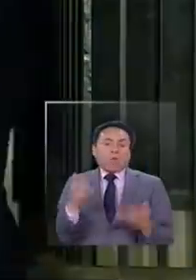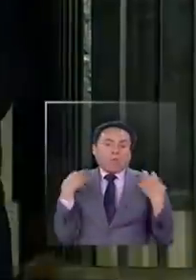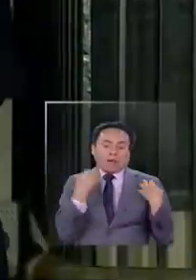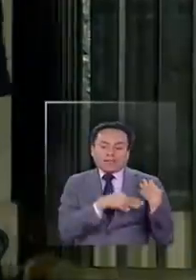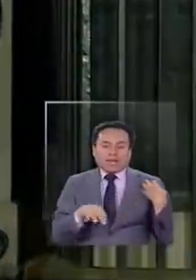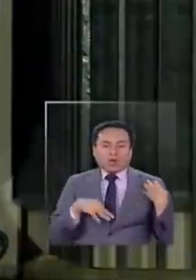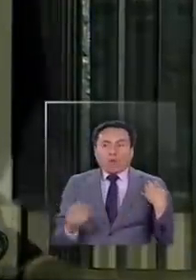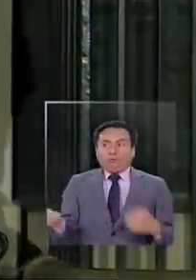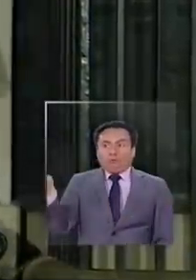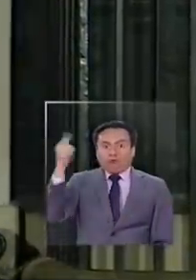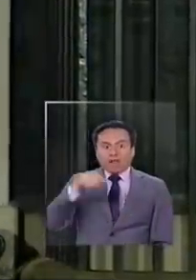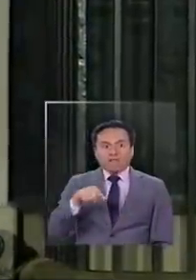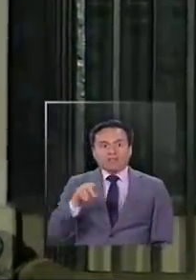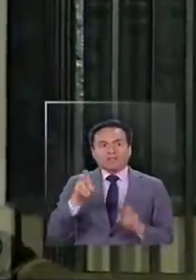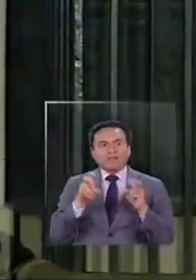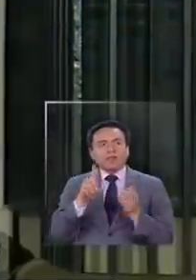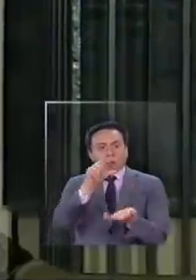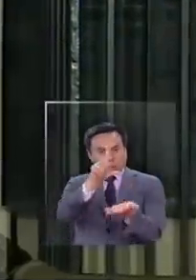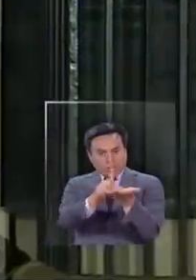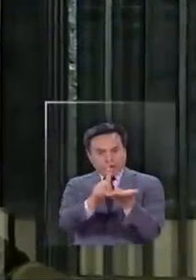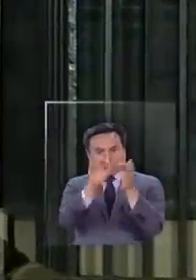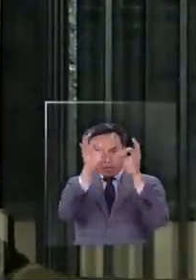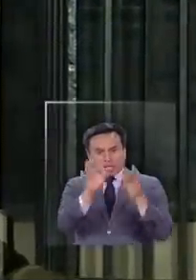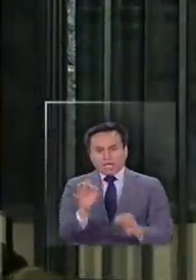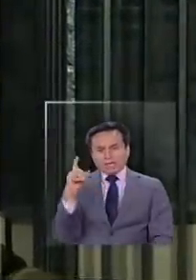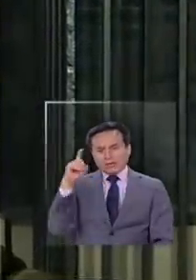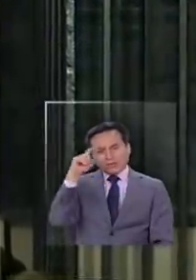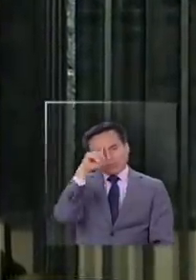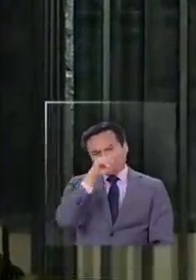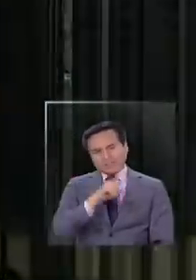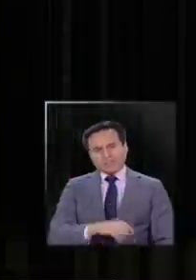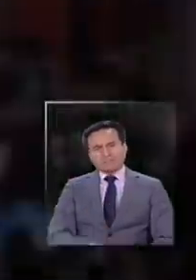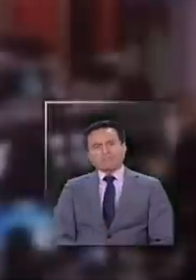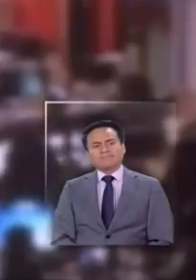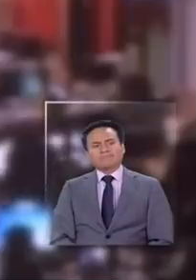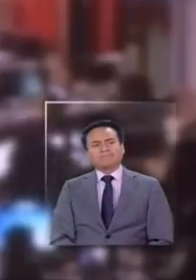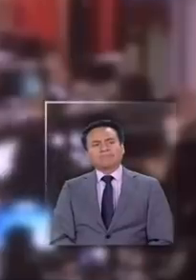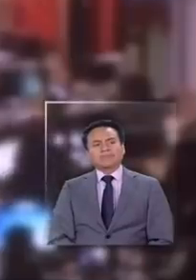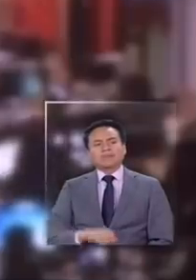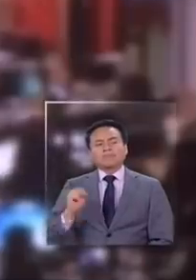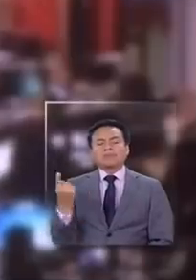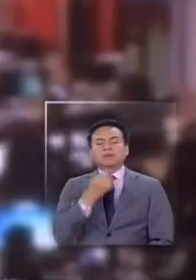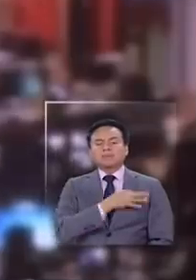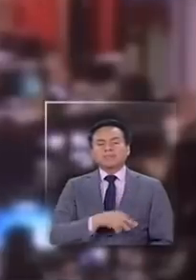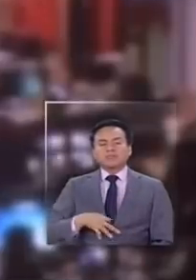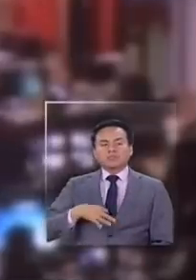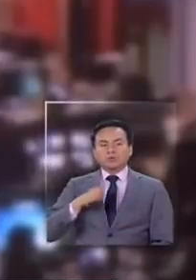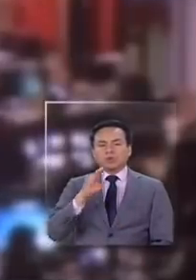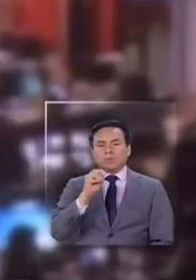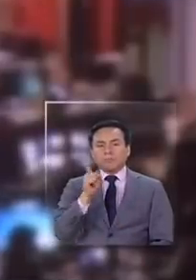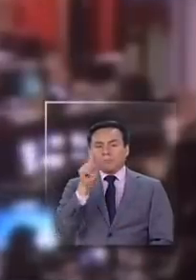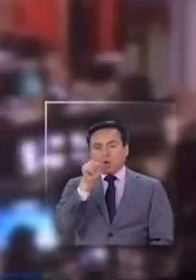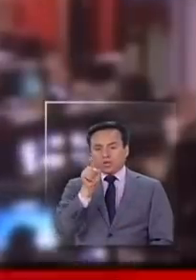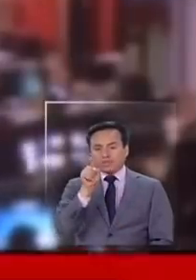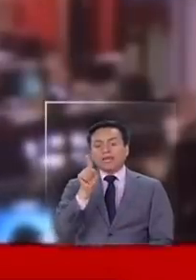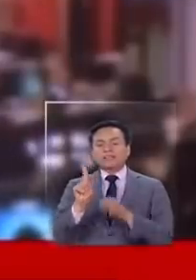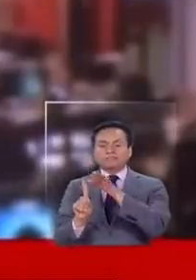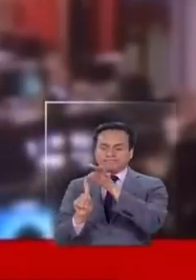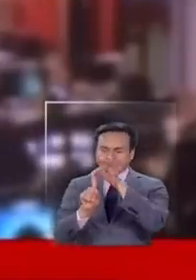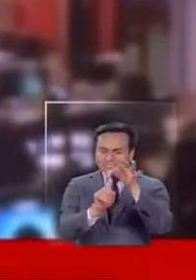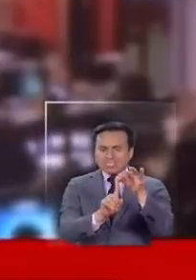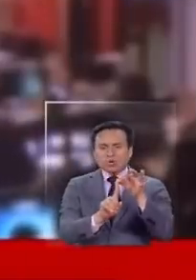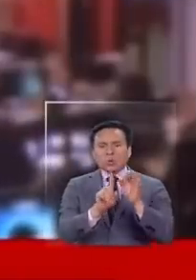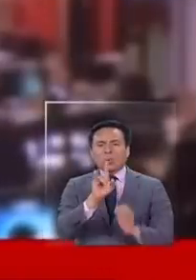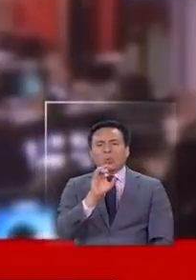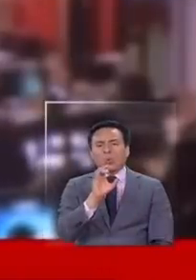vuelva al 10 de Downing Street se complica. El primer ministro Boris Johnson ha sido trasladado a la unidad